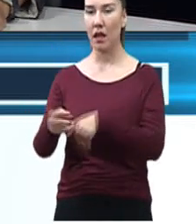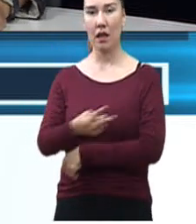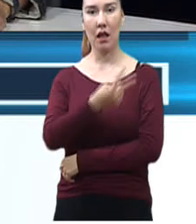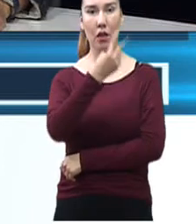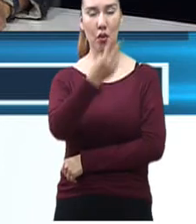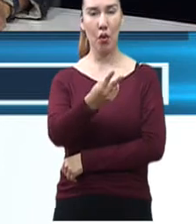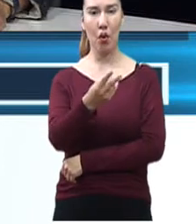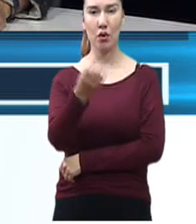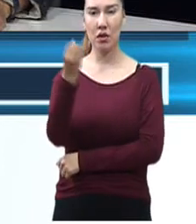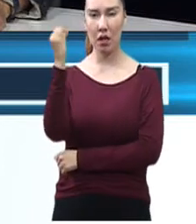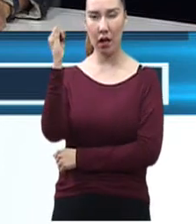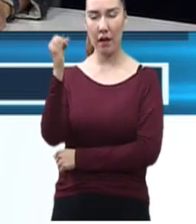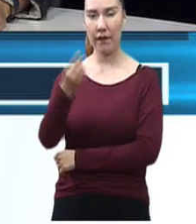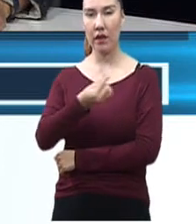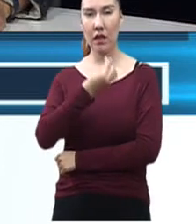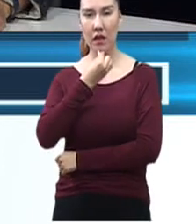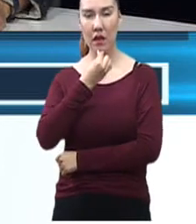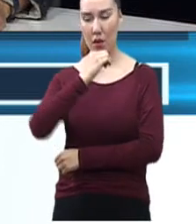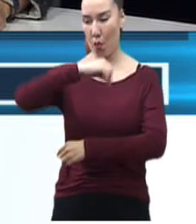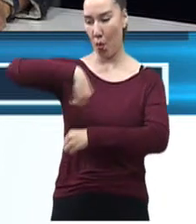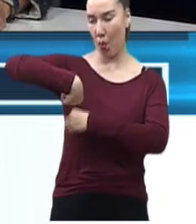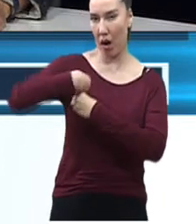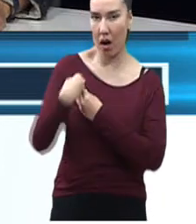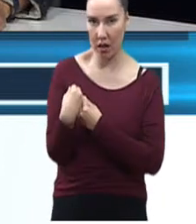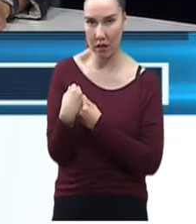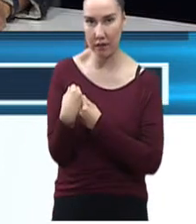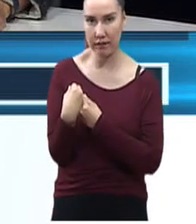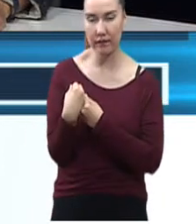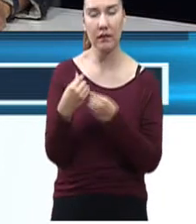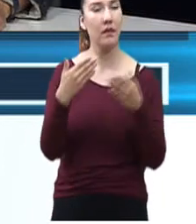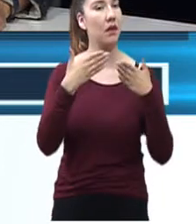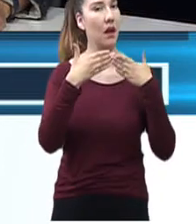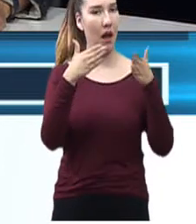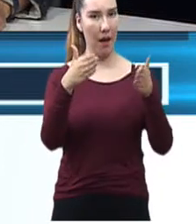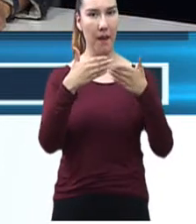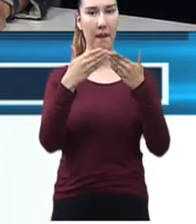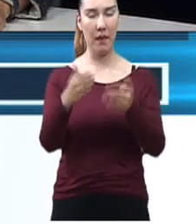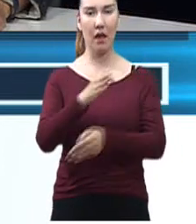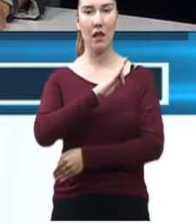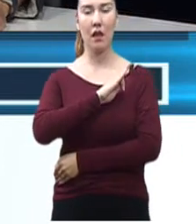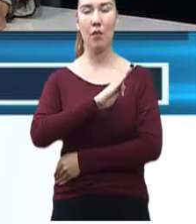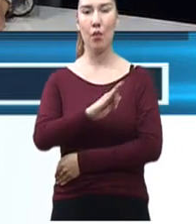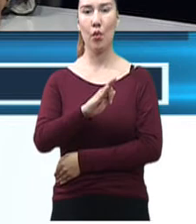Capullito 2, abiertas en diferentes puntos del municipio para que la gente pueda acudir.